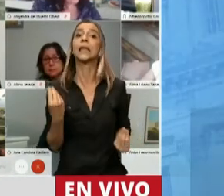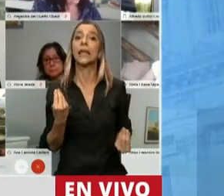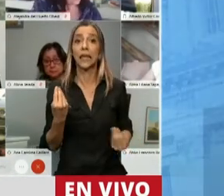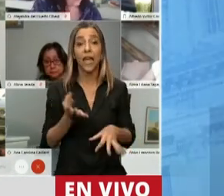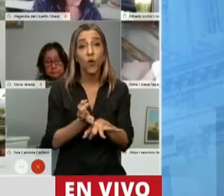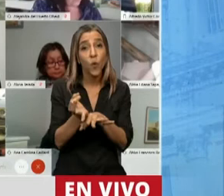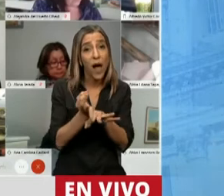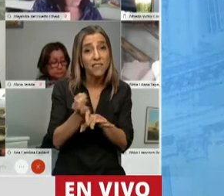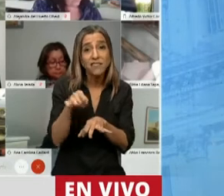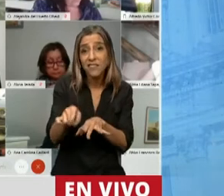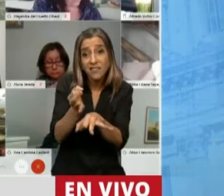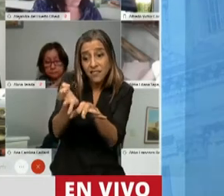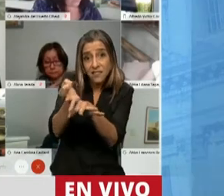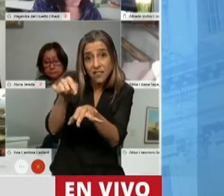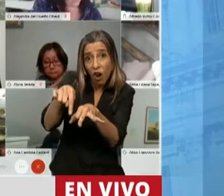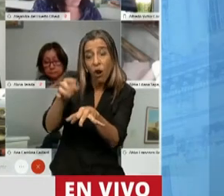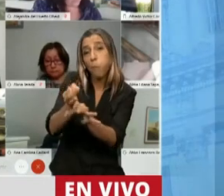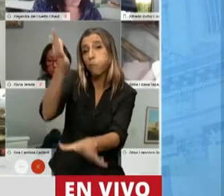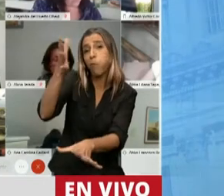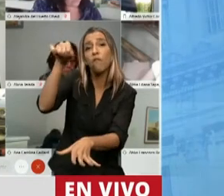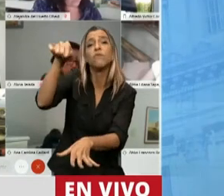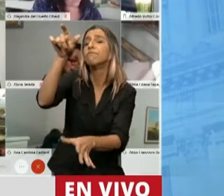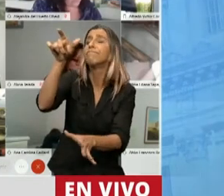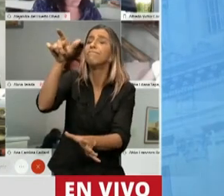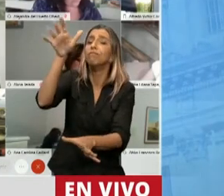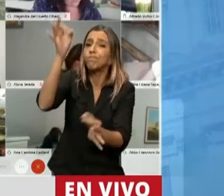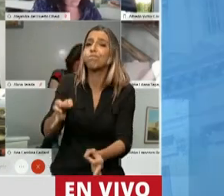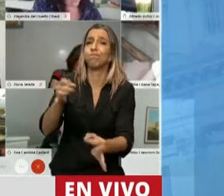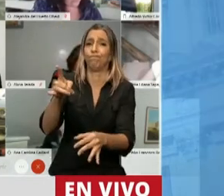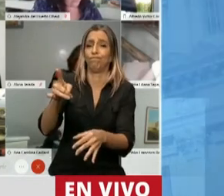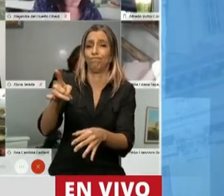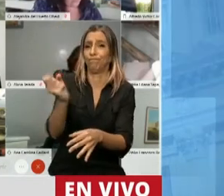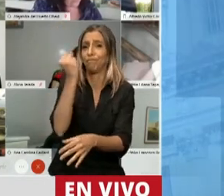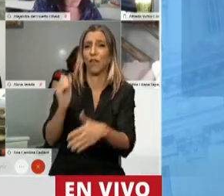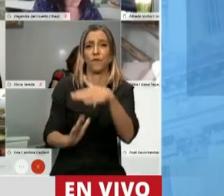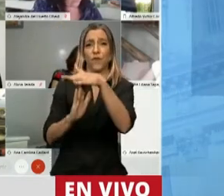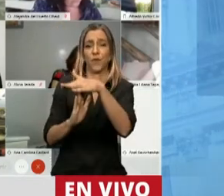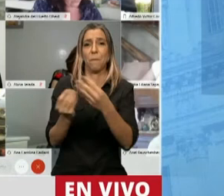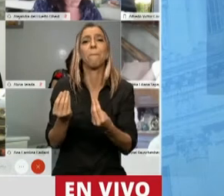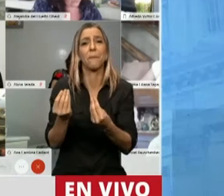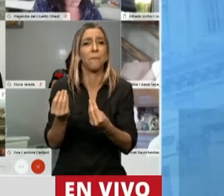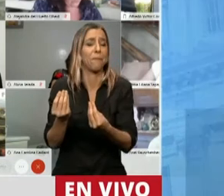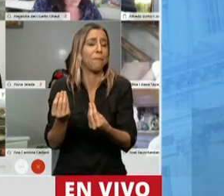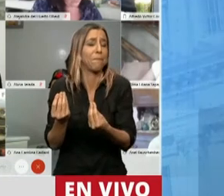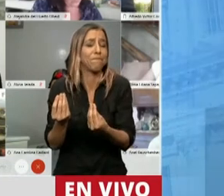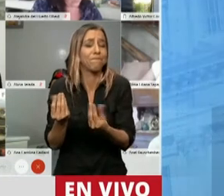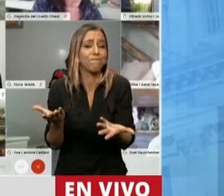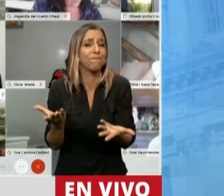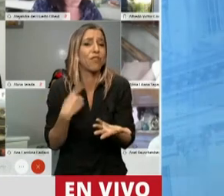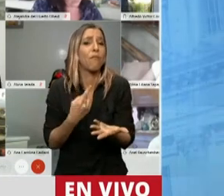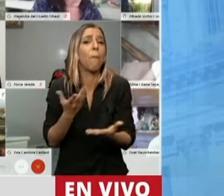esencial para el presente y para el futuro de la Argentina. ¿Por qué lo estamos pidiendo? ¿Queremos hacer,